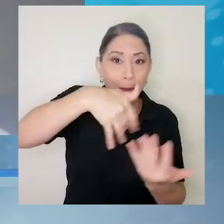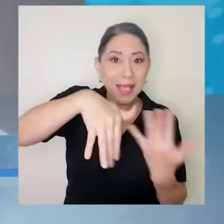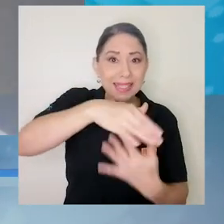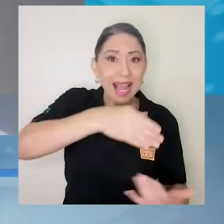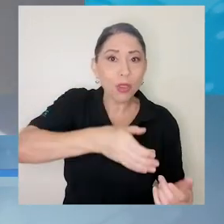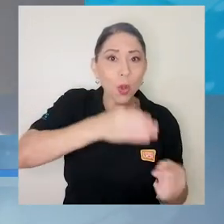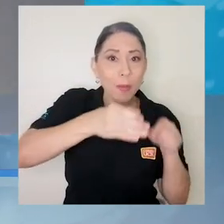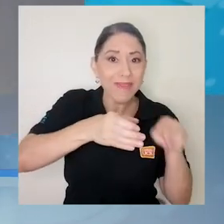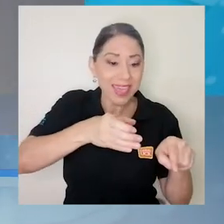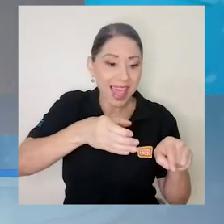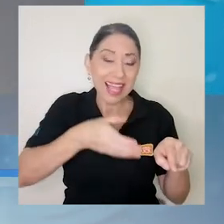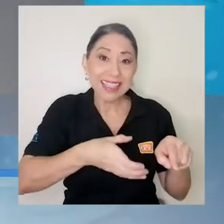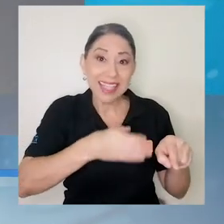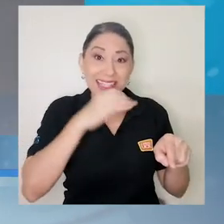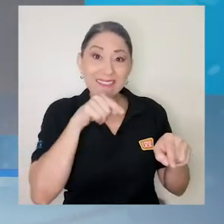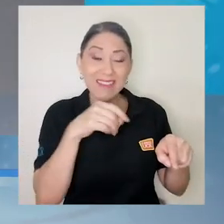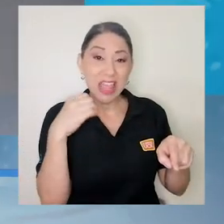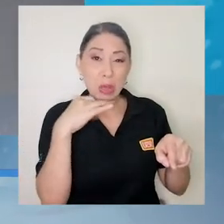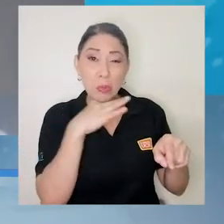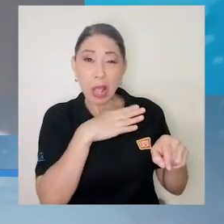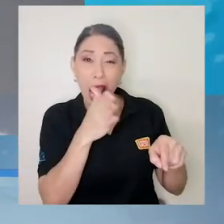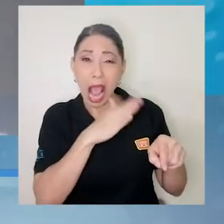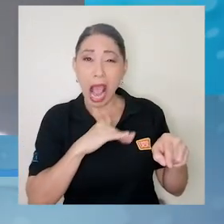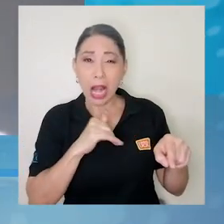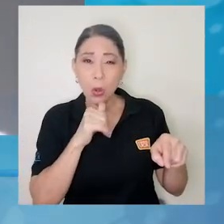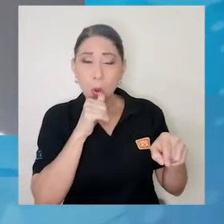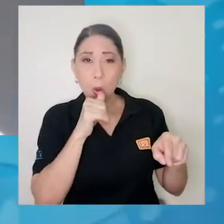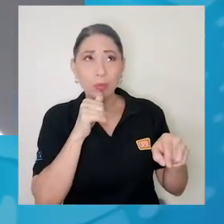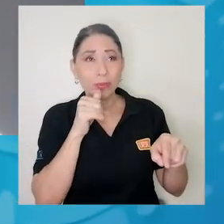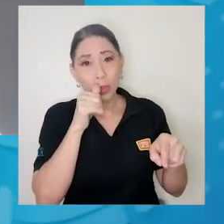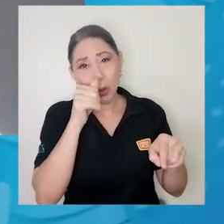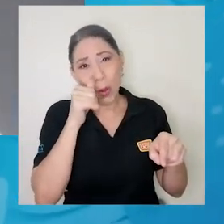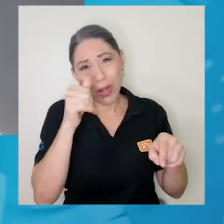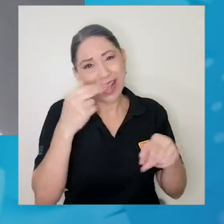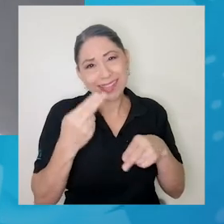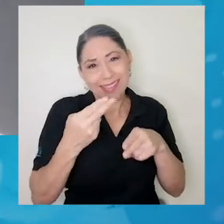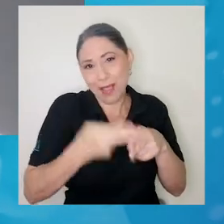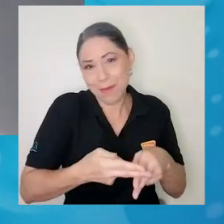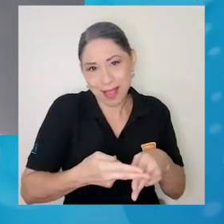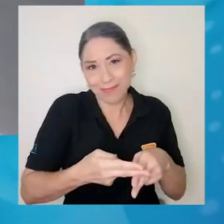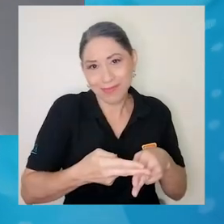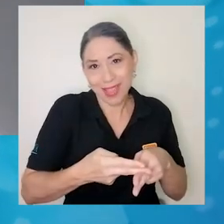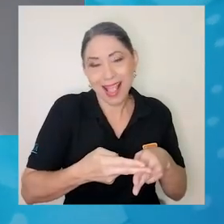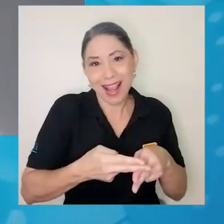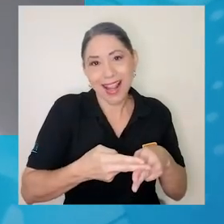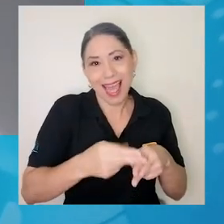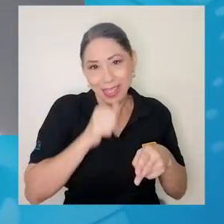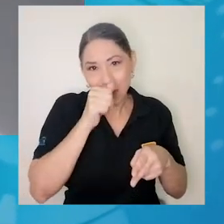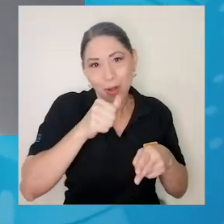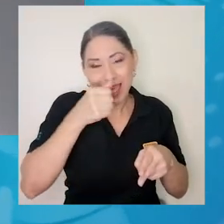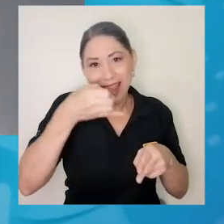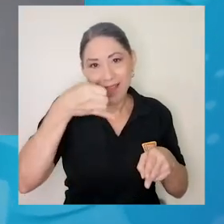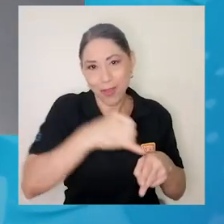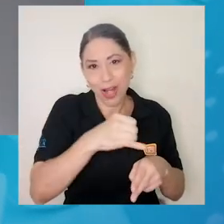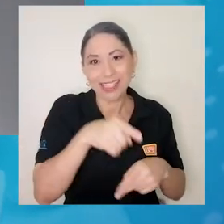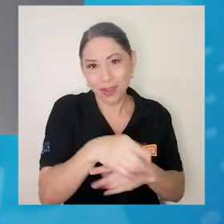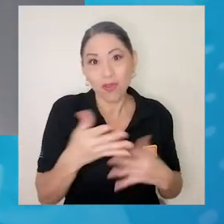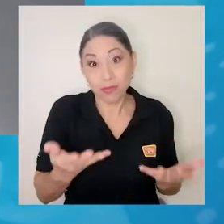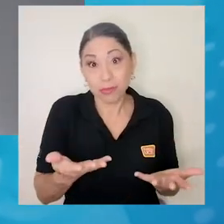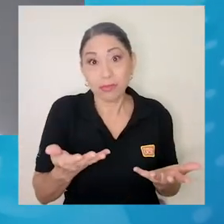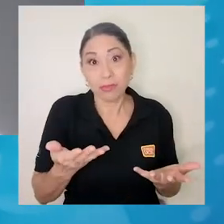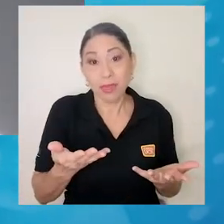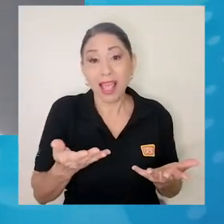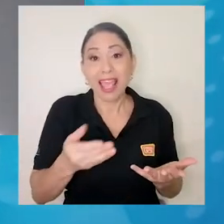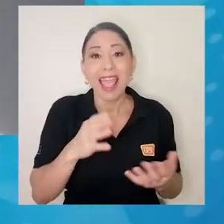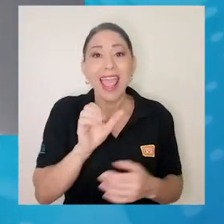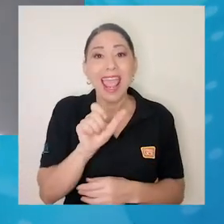bebidas, si la bebida está alterada, tiene alguna droga, esas llamadas famosas, la droga de violación, que más que todo